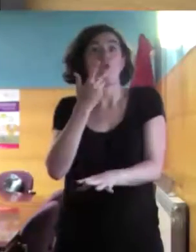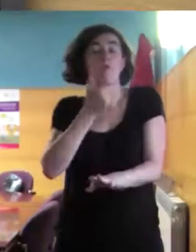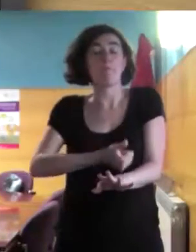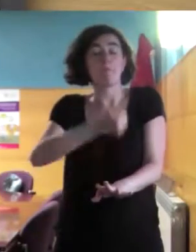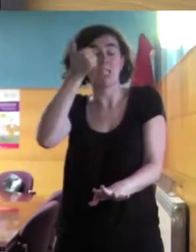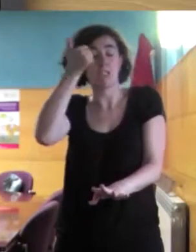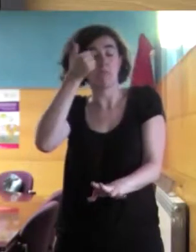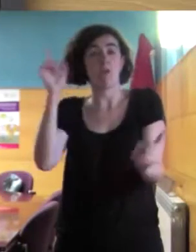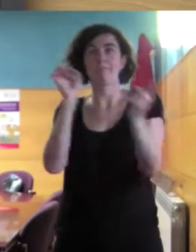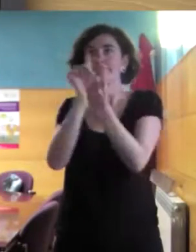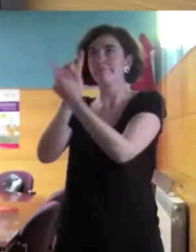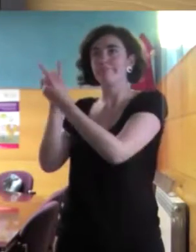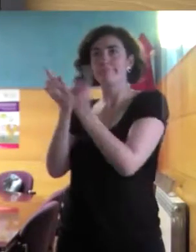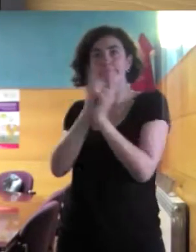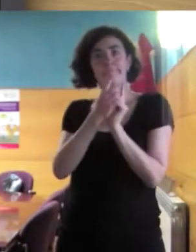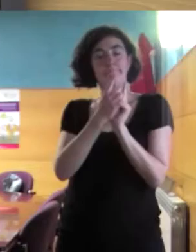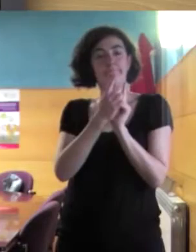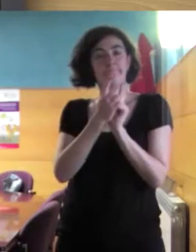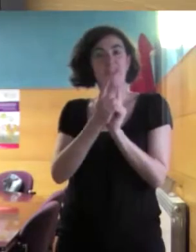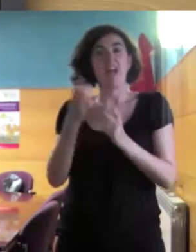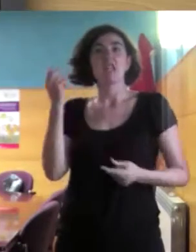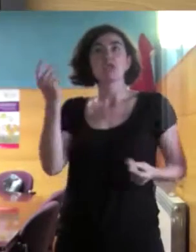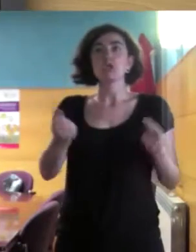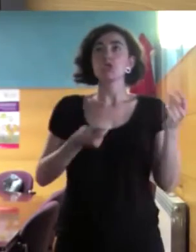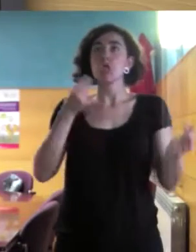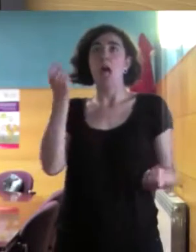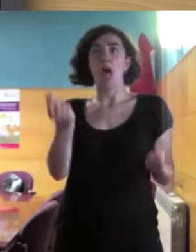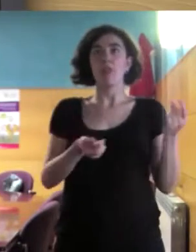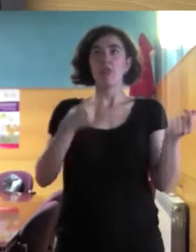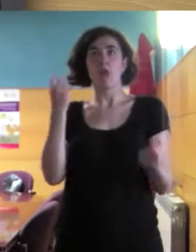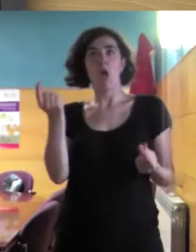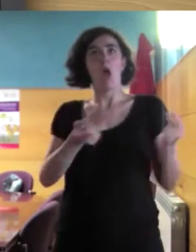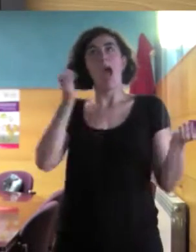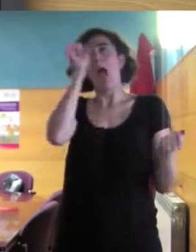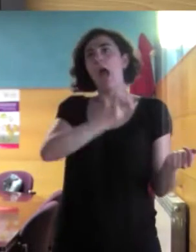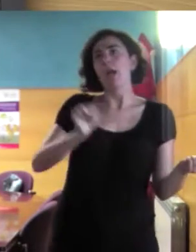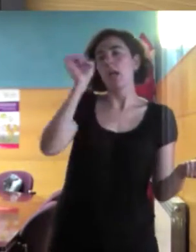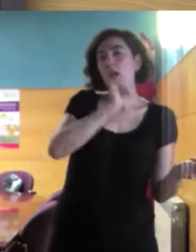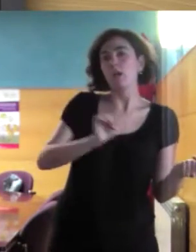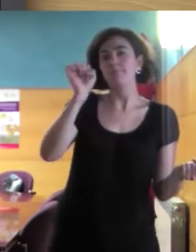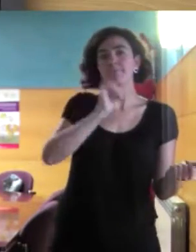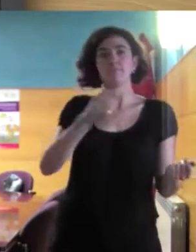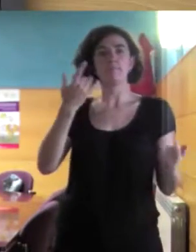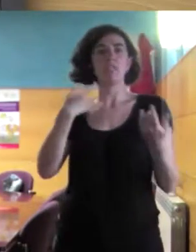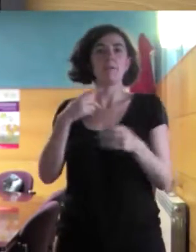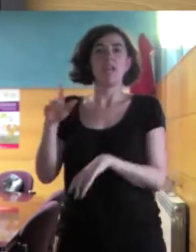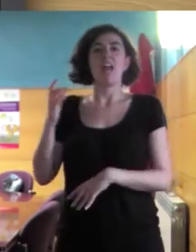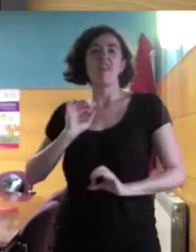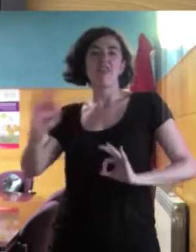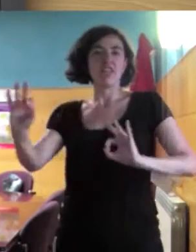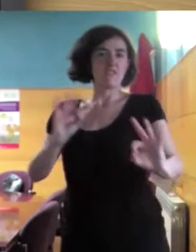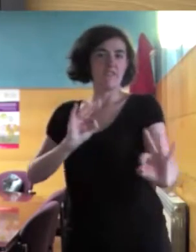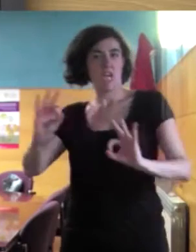Porque yo pienso que la danza es una cosa, el baile, el canto, hacemos desfiles, hacemos